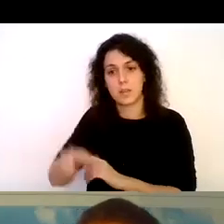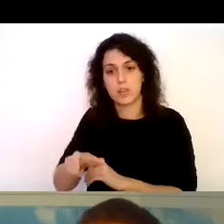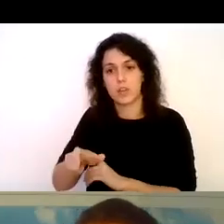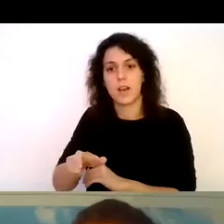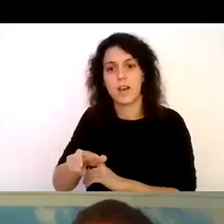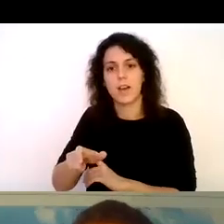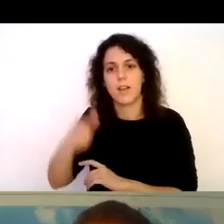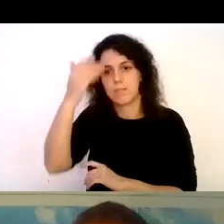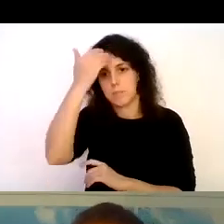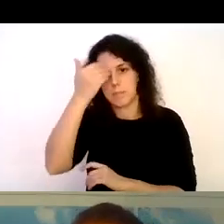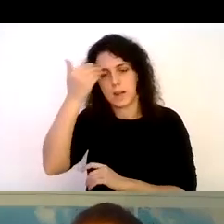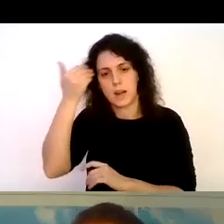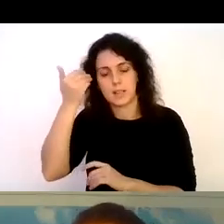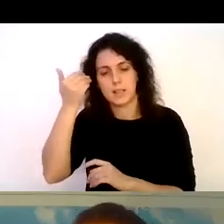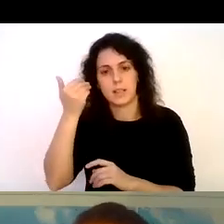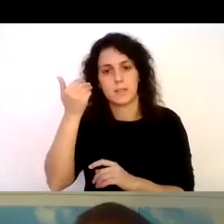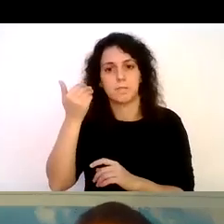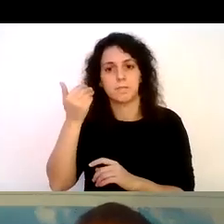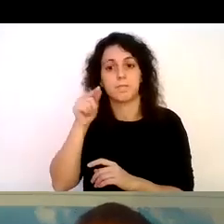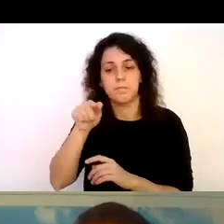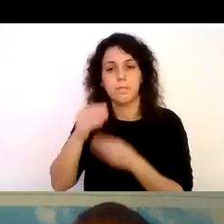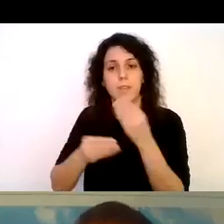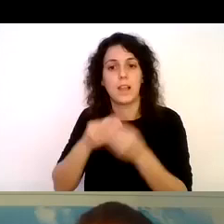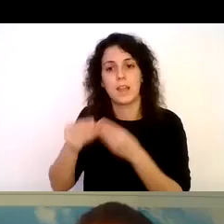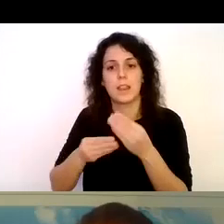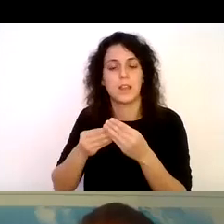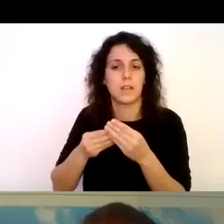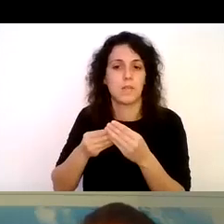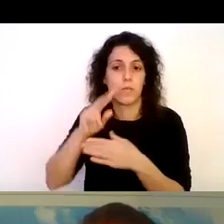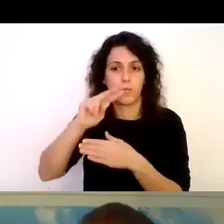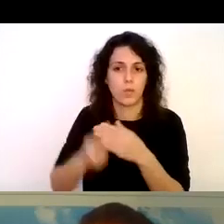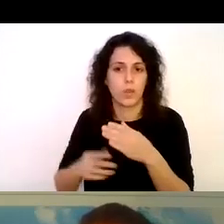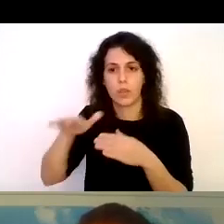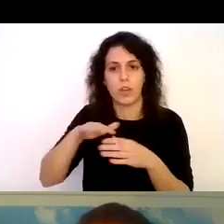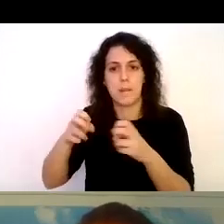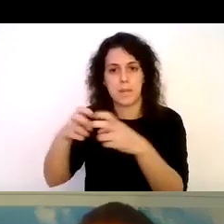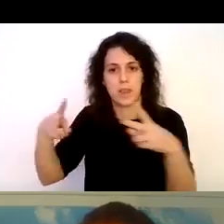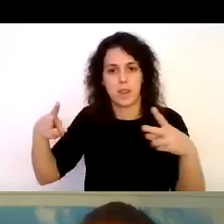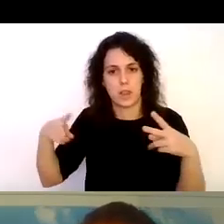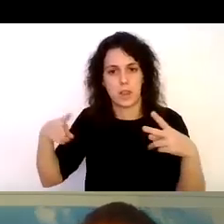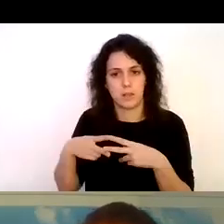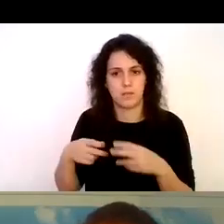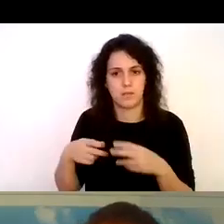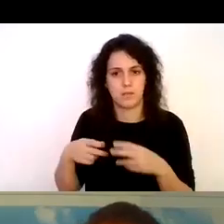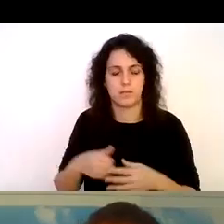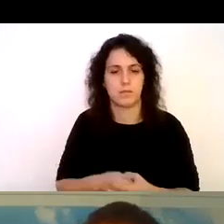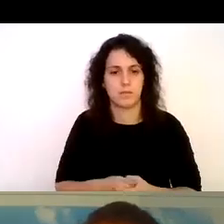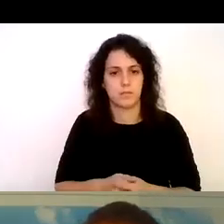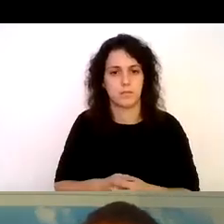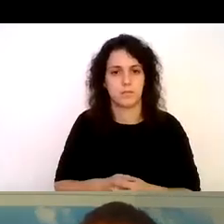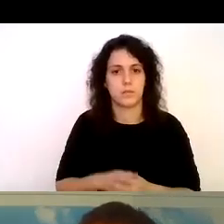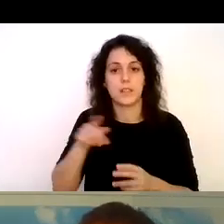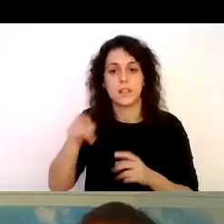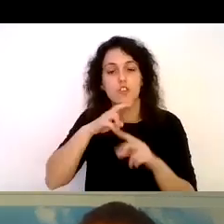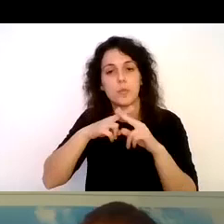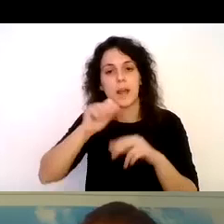cerebral realizando un bautismo de buceo en un estanque en una piscina alberca como le dicen allí